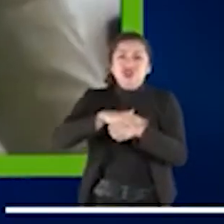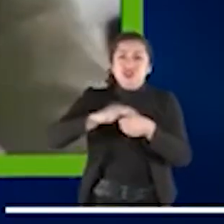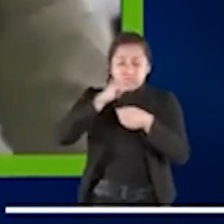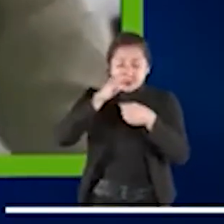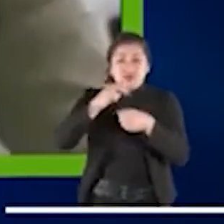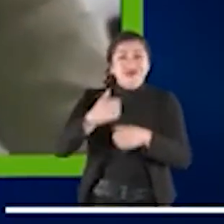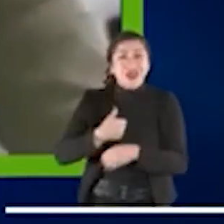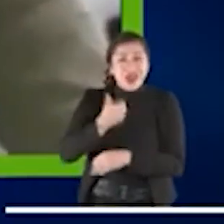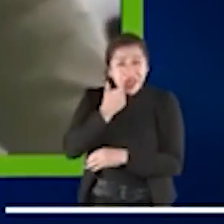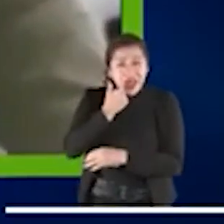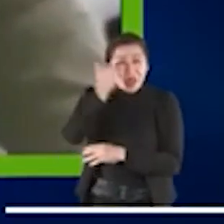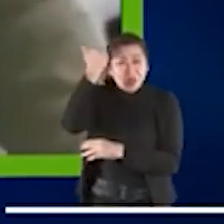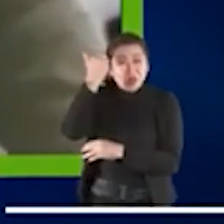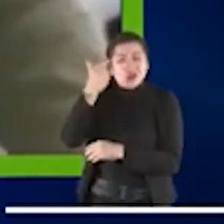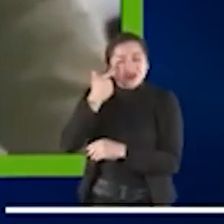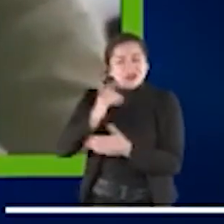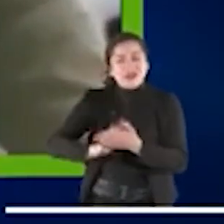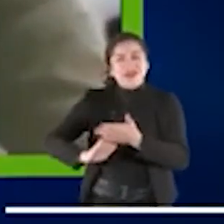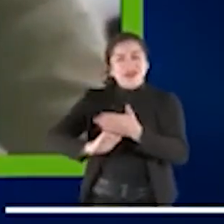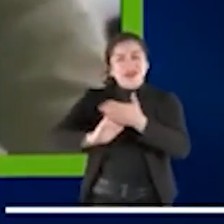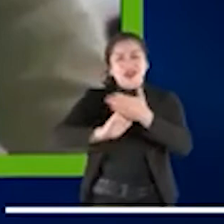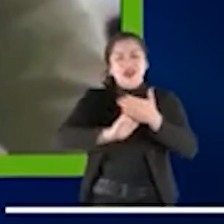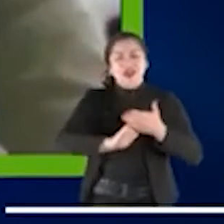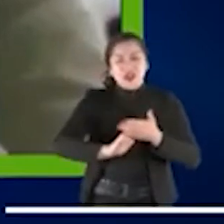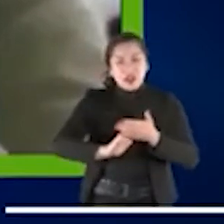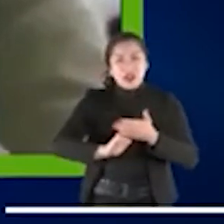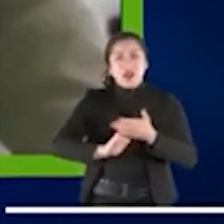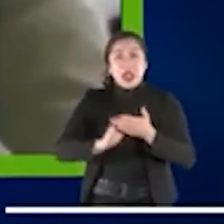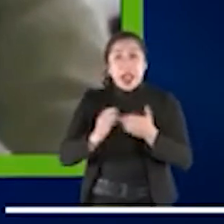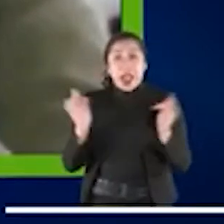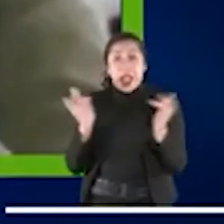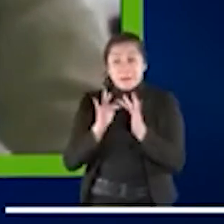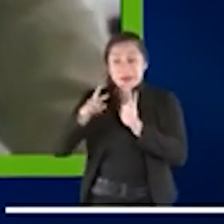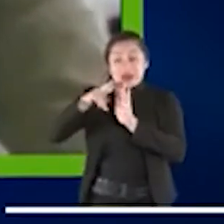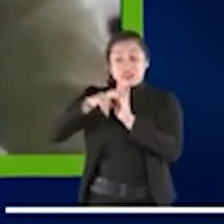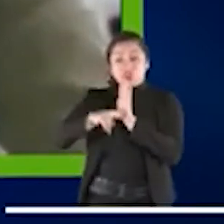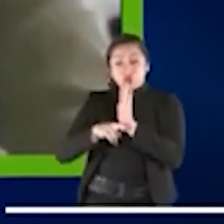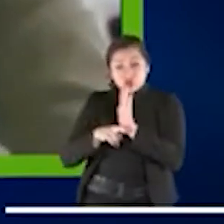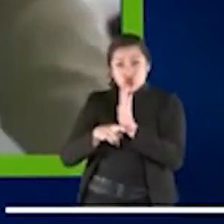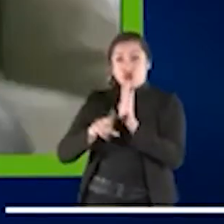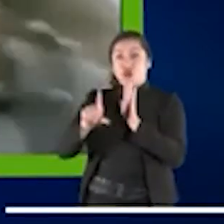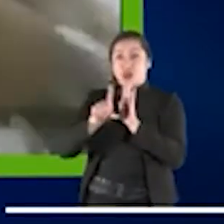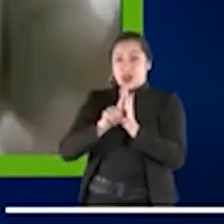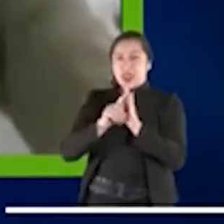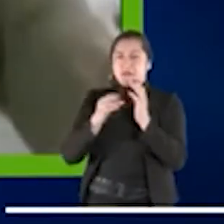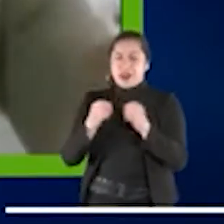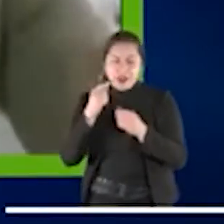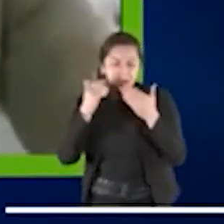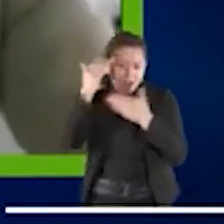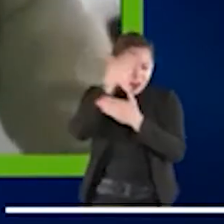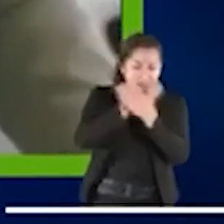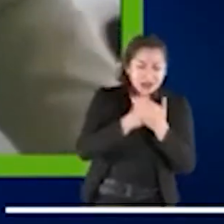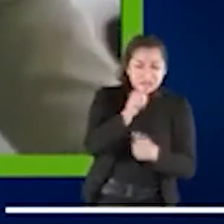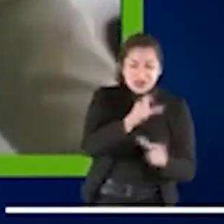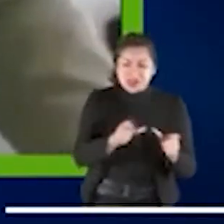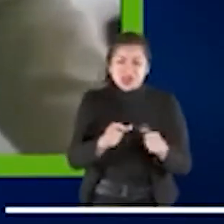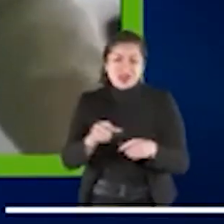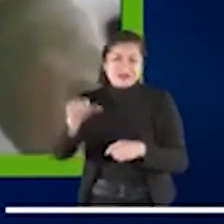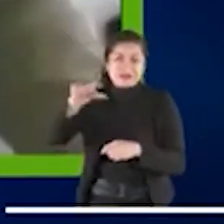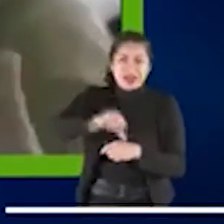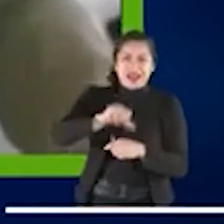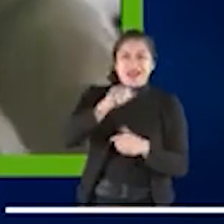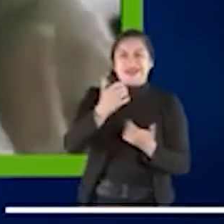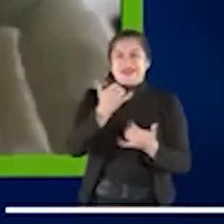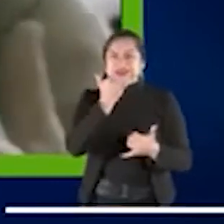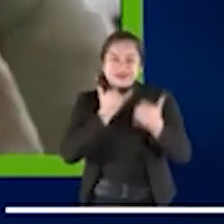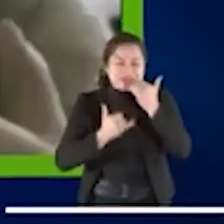precepto que excluía la aplicación de esta resolución o directriz de ciertos delitos que son la mayoría que comete la mayoría de la población